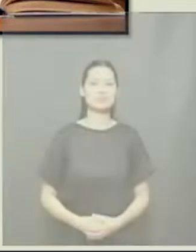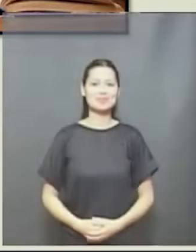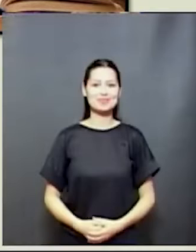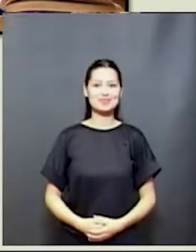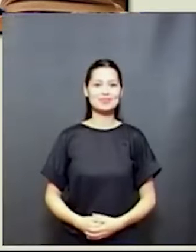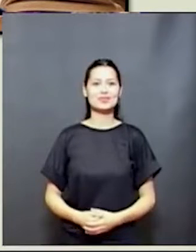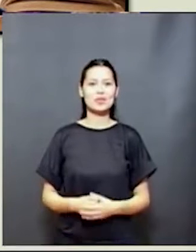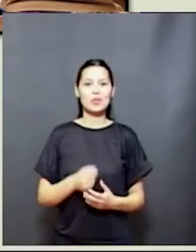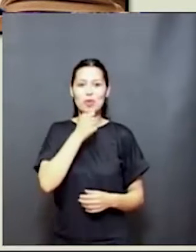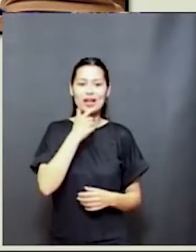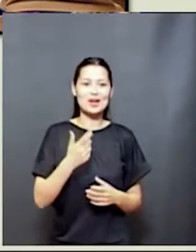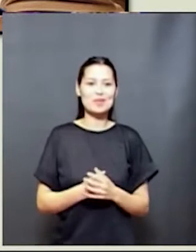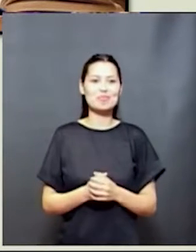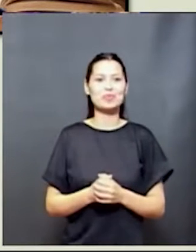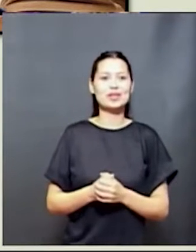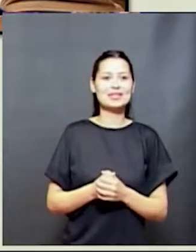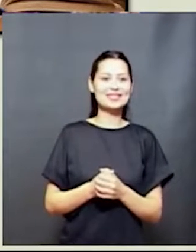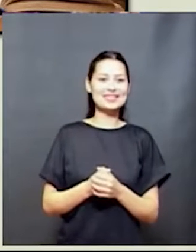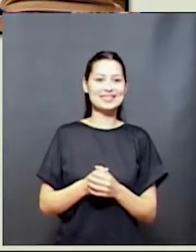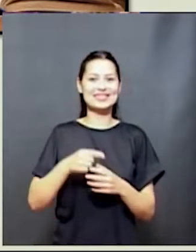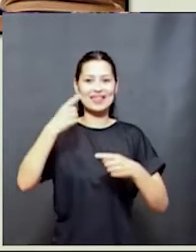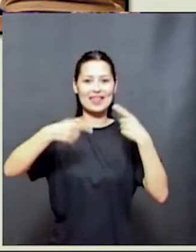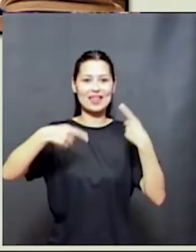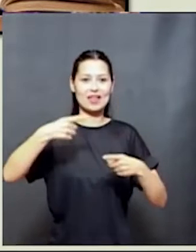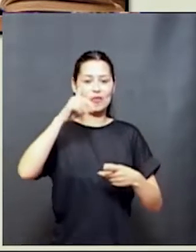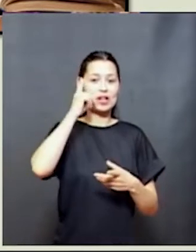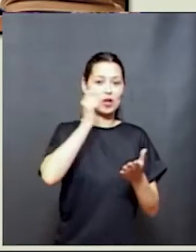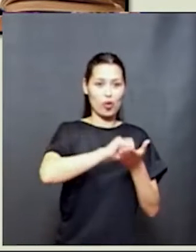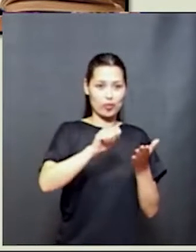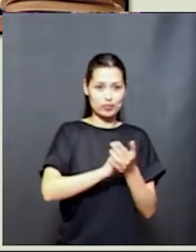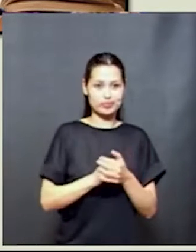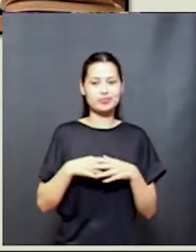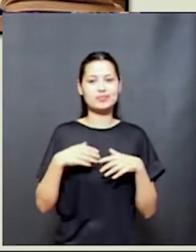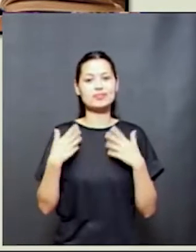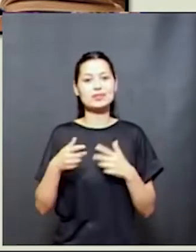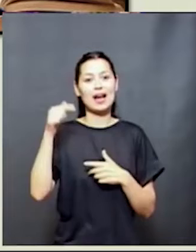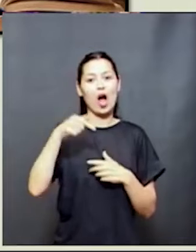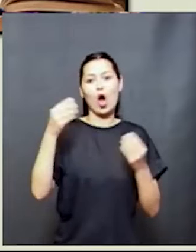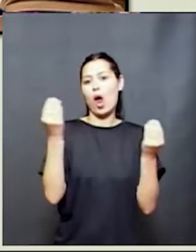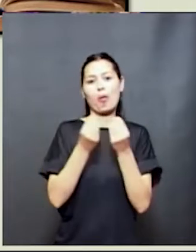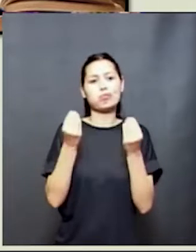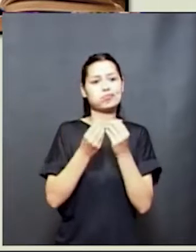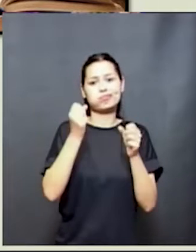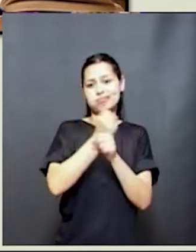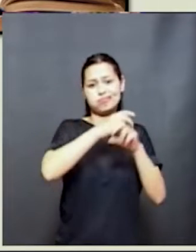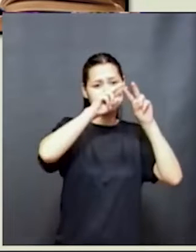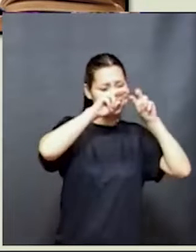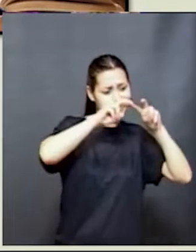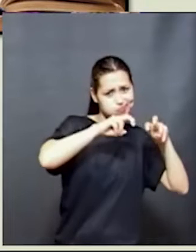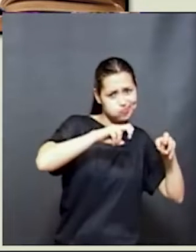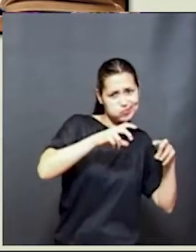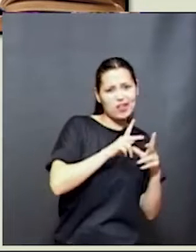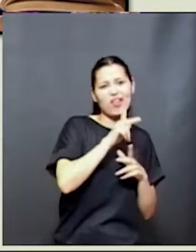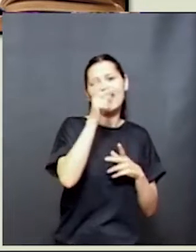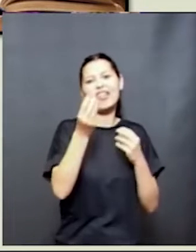Piaget, por ejemplo, Vygotsky, ahora hay un montón de estudios que nos dicen que nacemos, por ejemplo, con